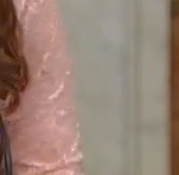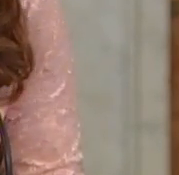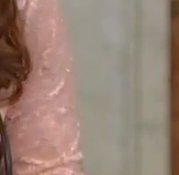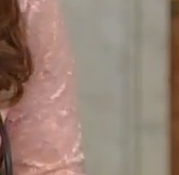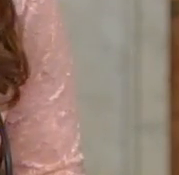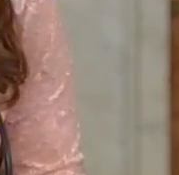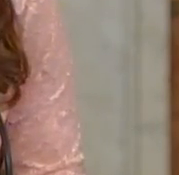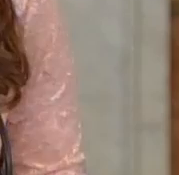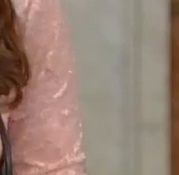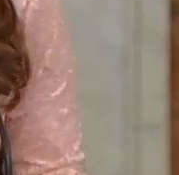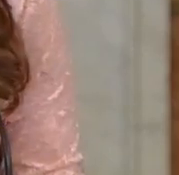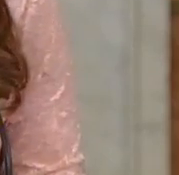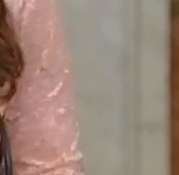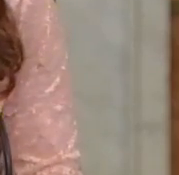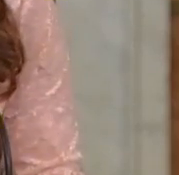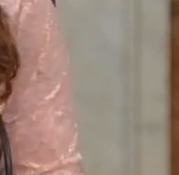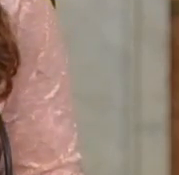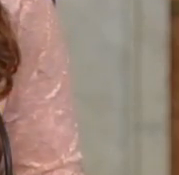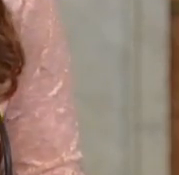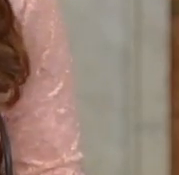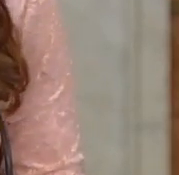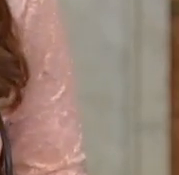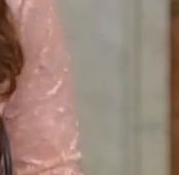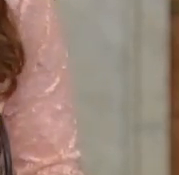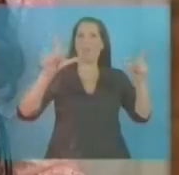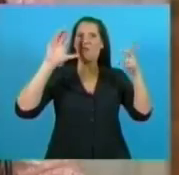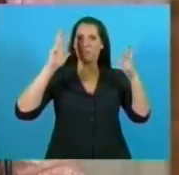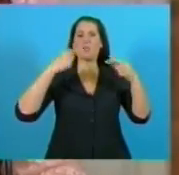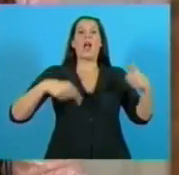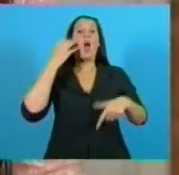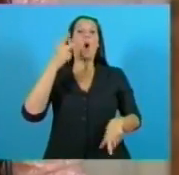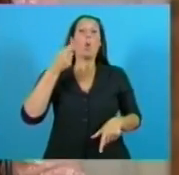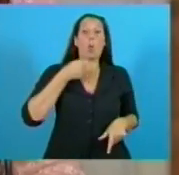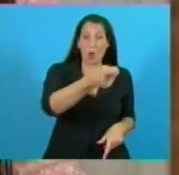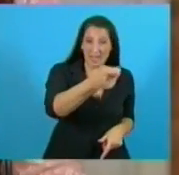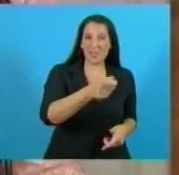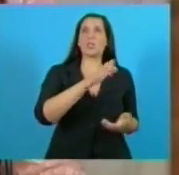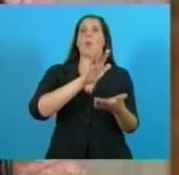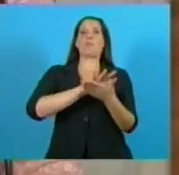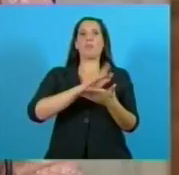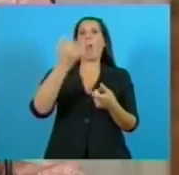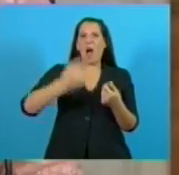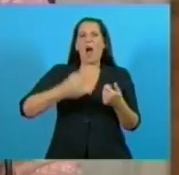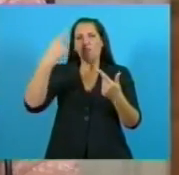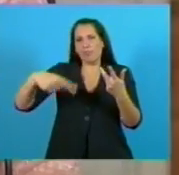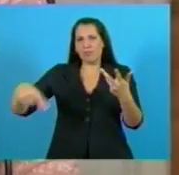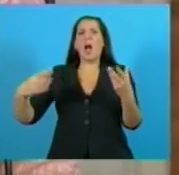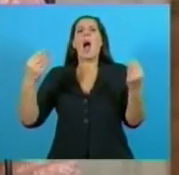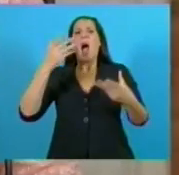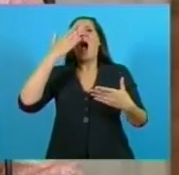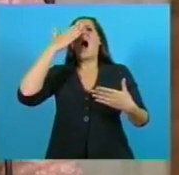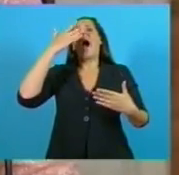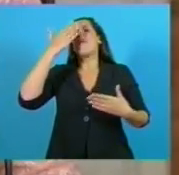ley de medios, fue judicializada con medidas cautelares, con juicios de fondo, de forma, hasta que finalmente la Corte